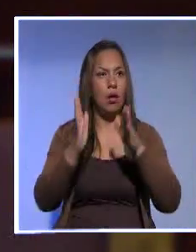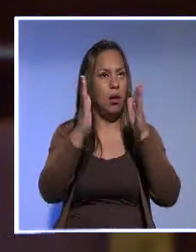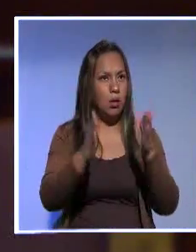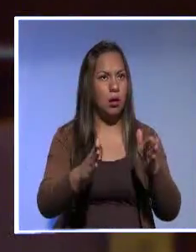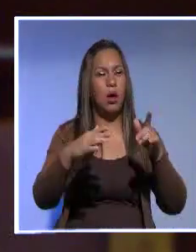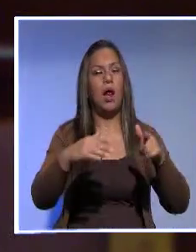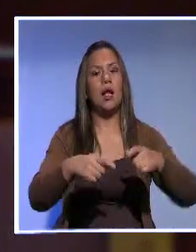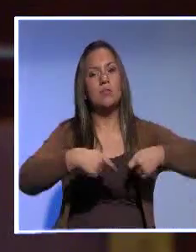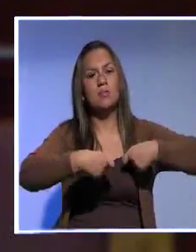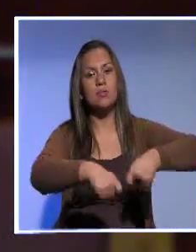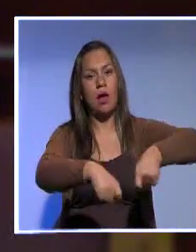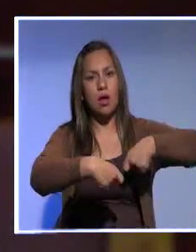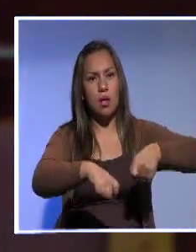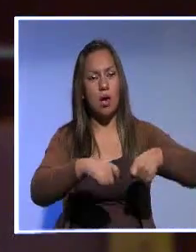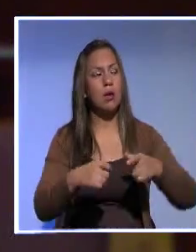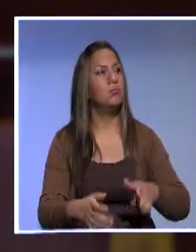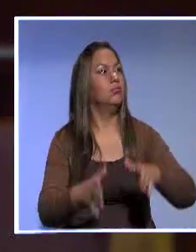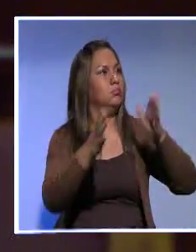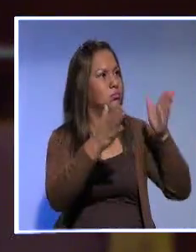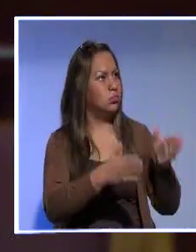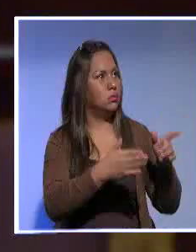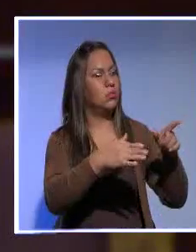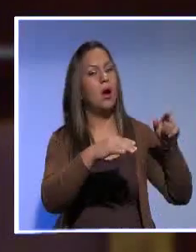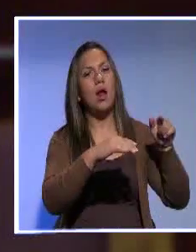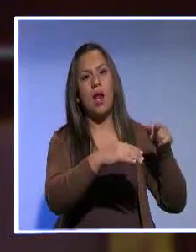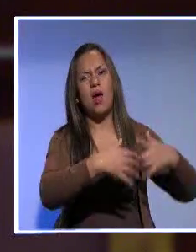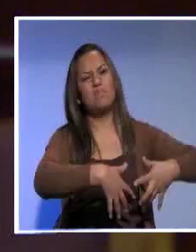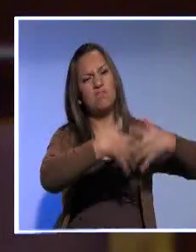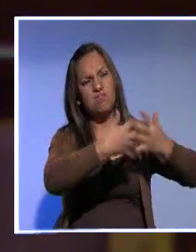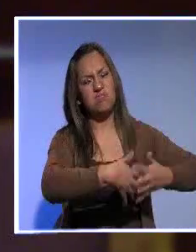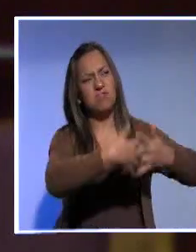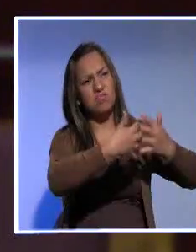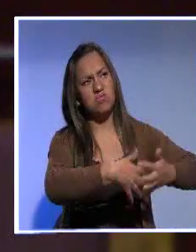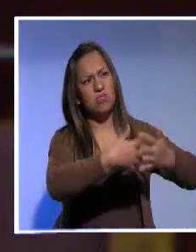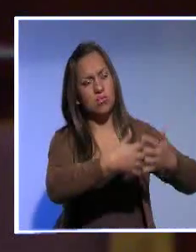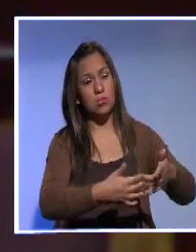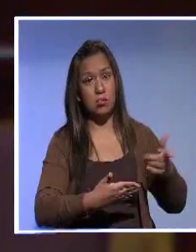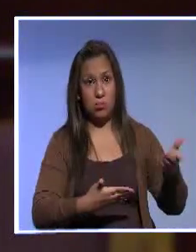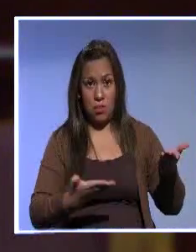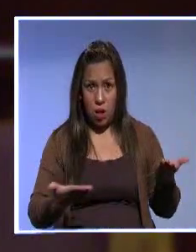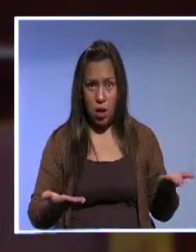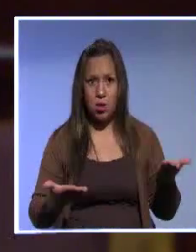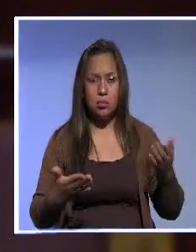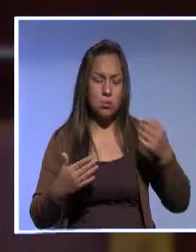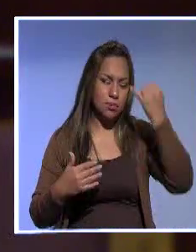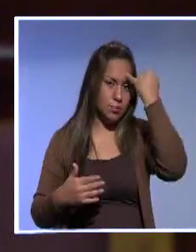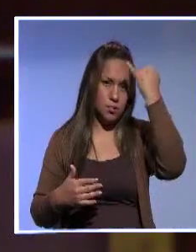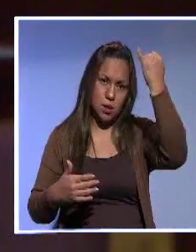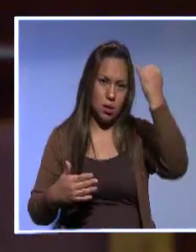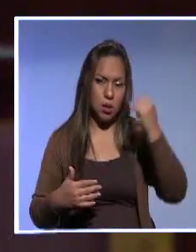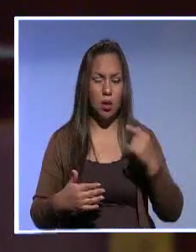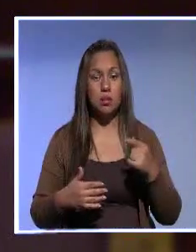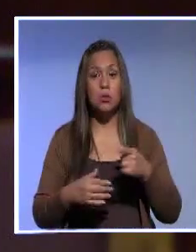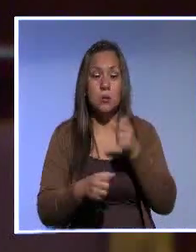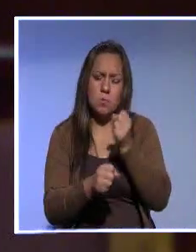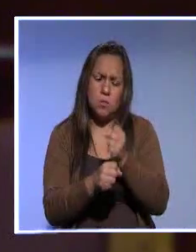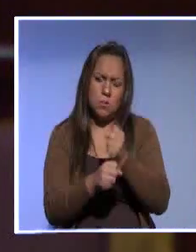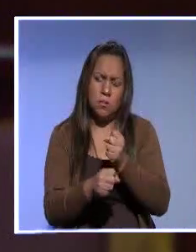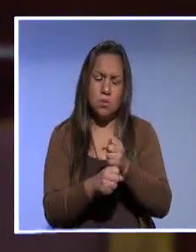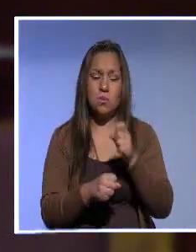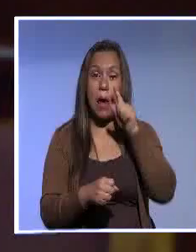Y claro, durante ese proceso siempre he estado al tanto de los avances en materia de derechos laborables.